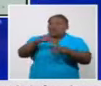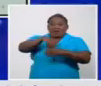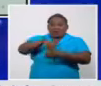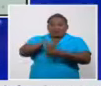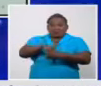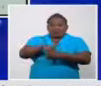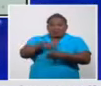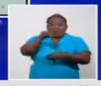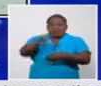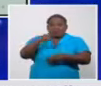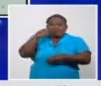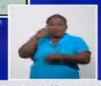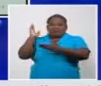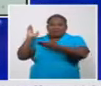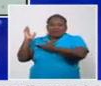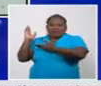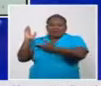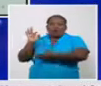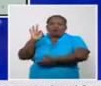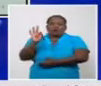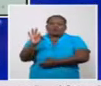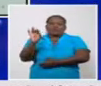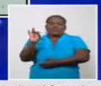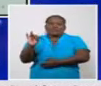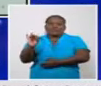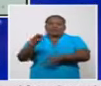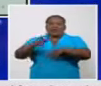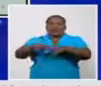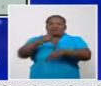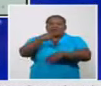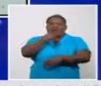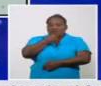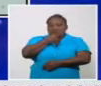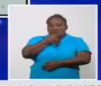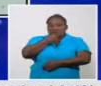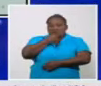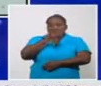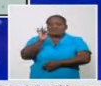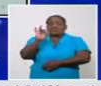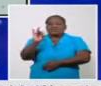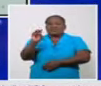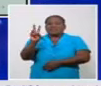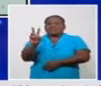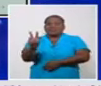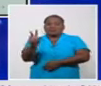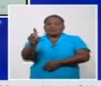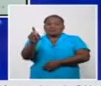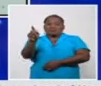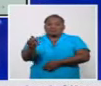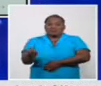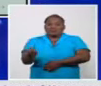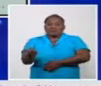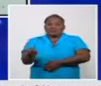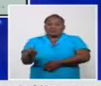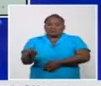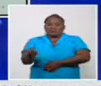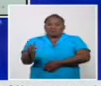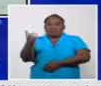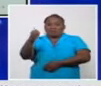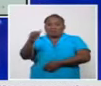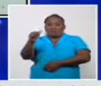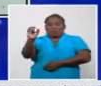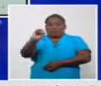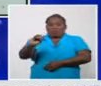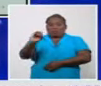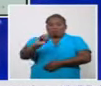transmisión. 87 Habana Vieja le sigue con 72 casos autóctonos. 10 de octubre 39